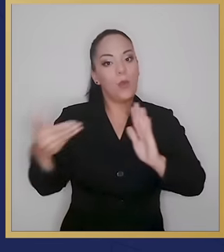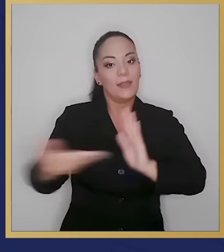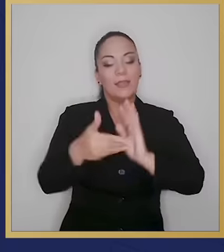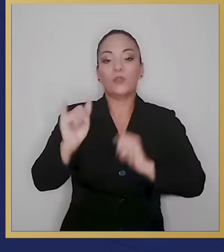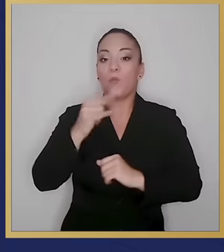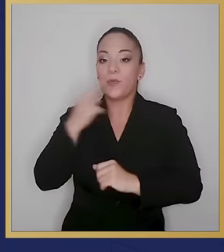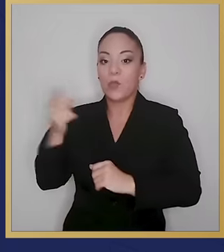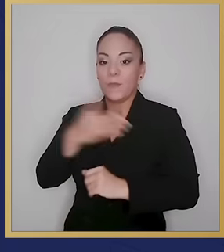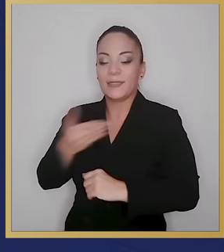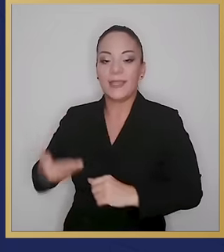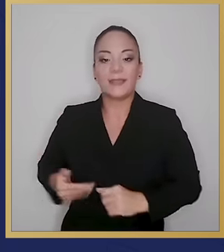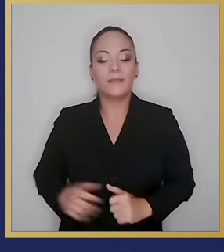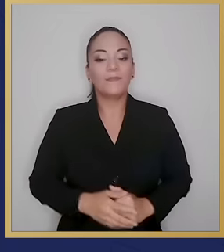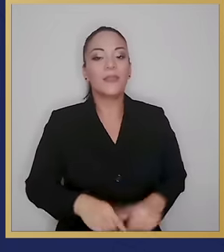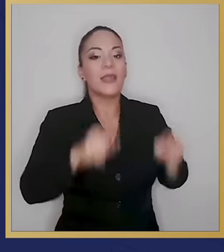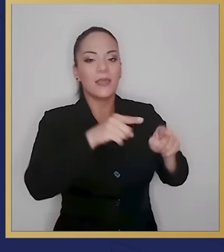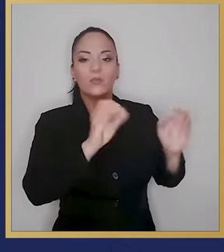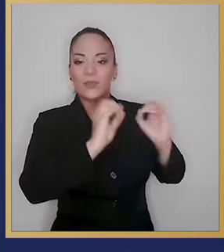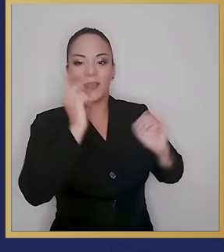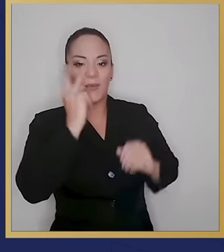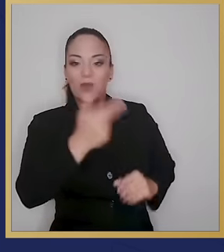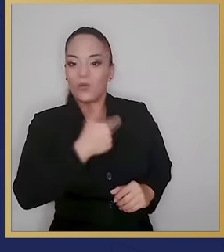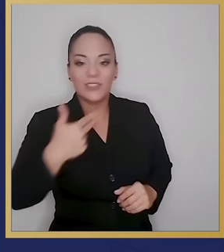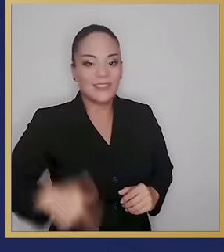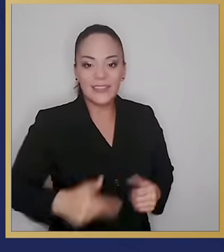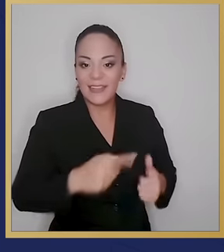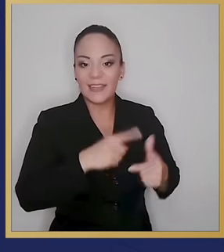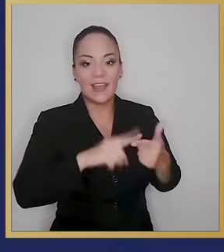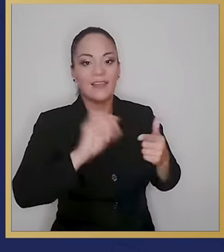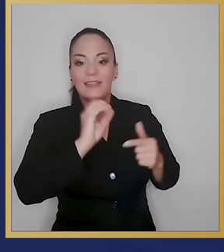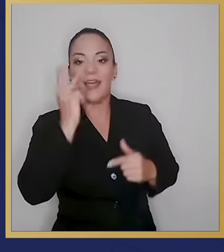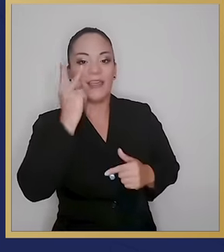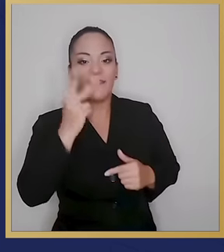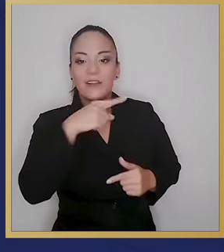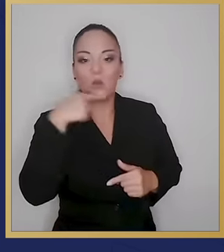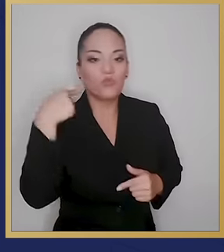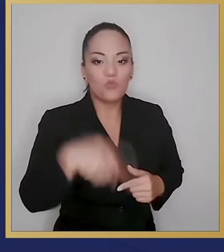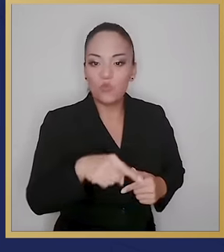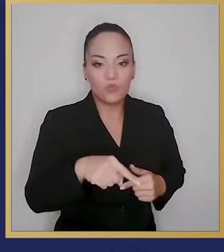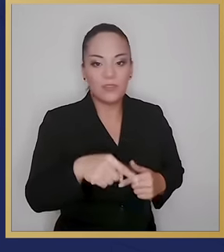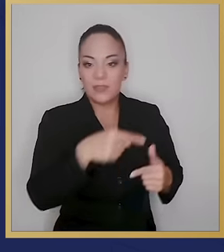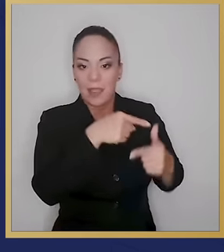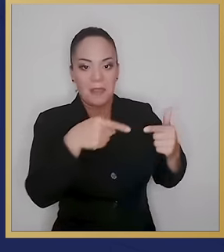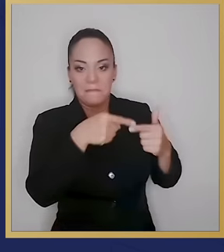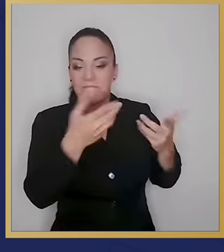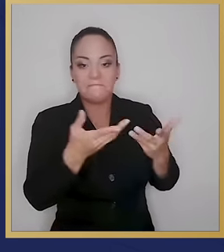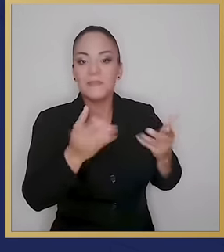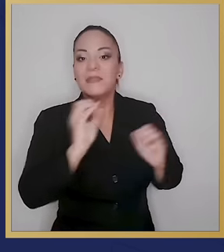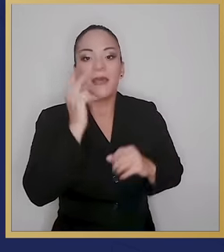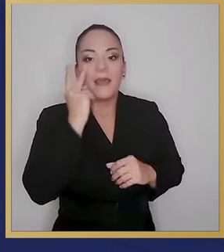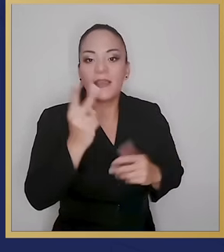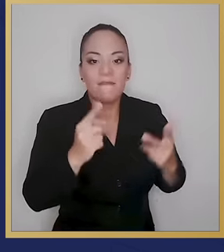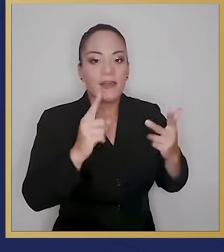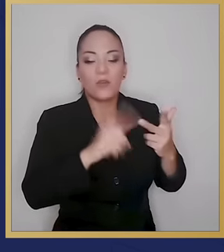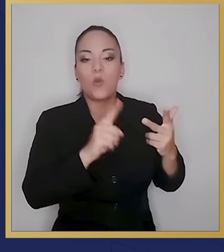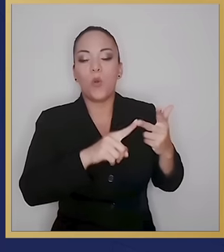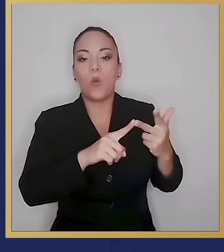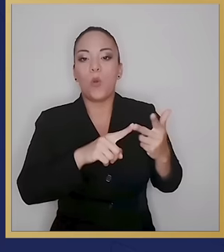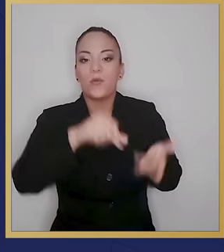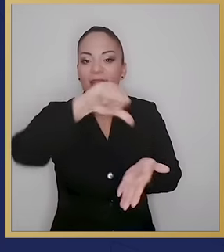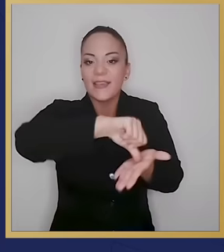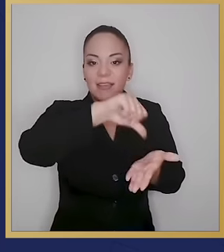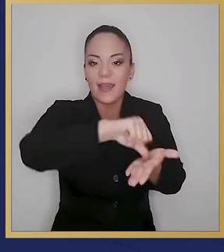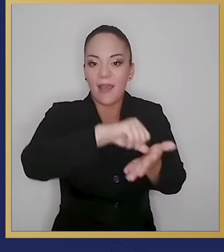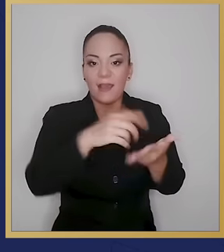presidente. Esto no tiene nada que ver con China, ni tiene nada que ver con Rusia en particular, ni tiene nada que ver con